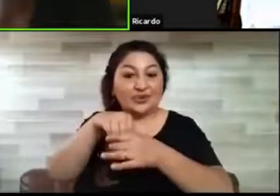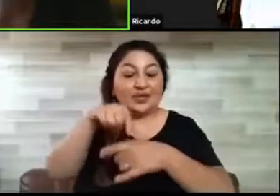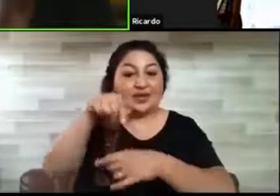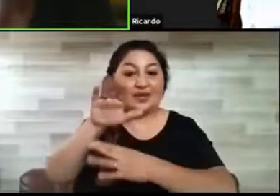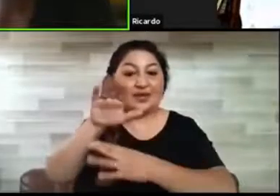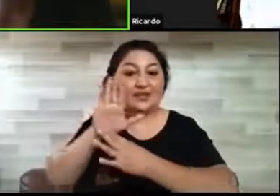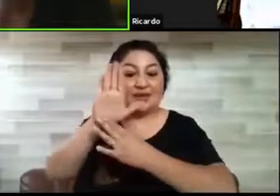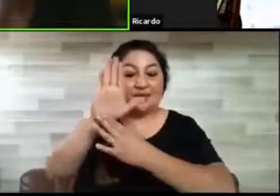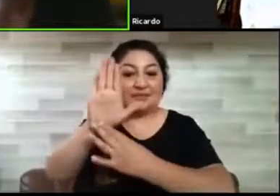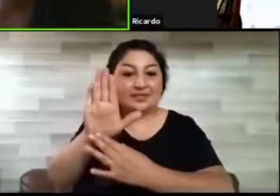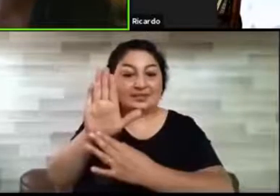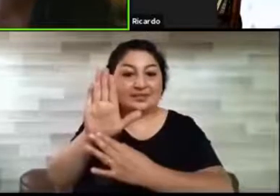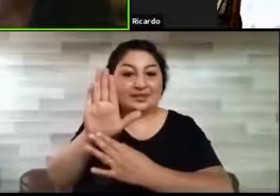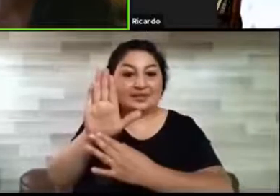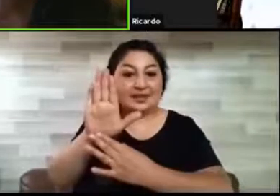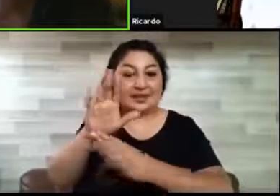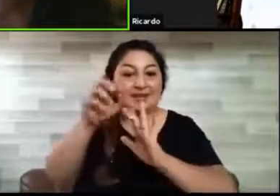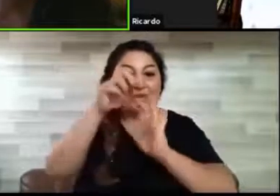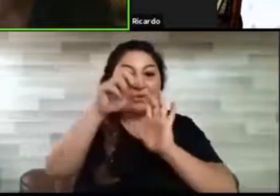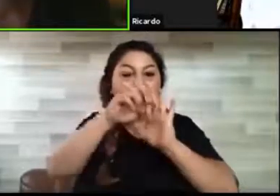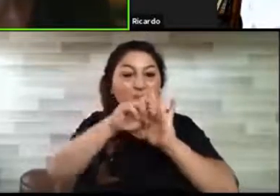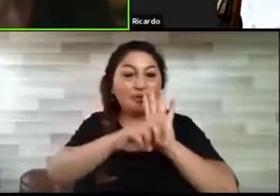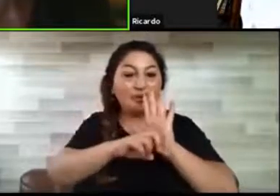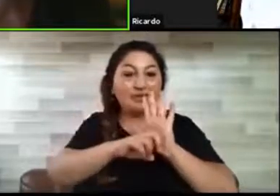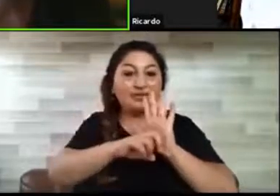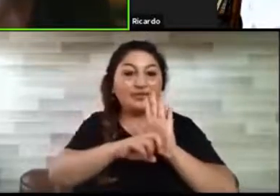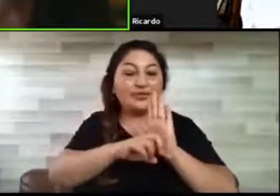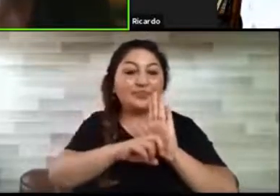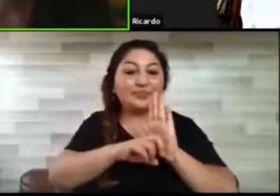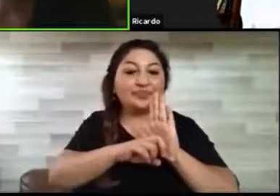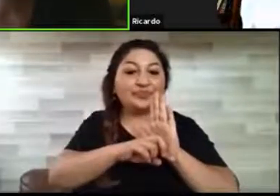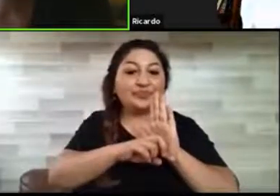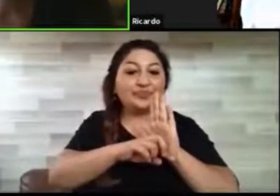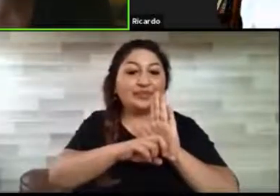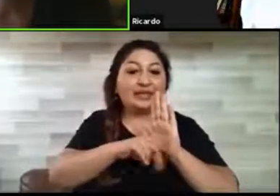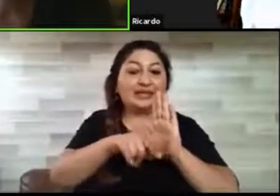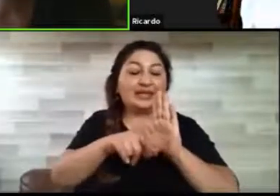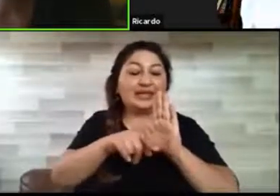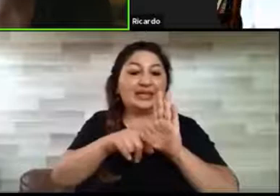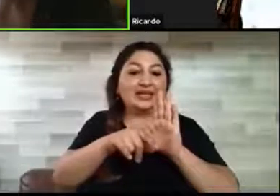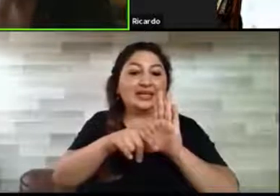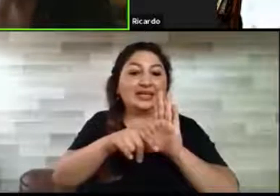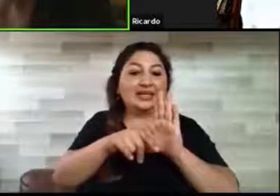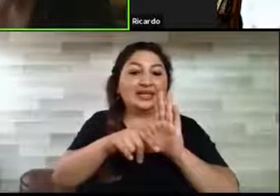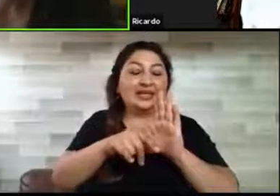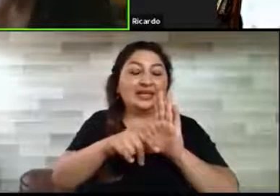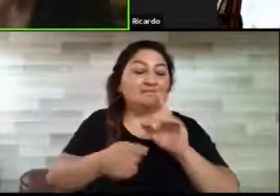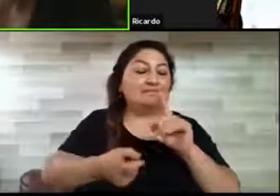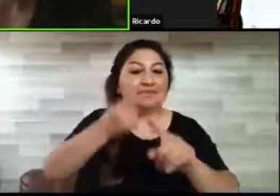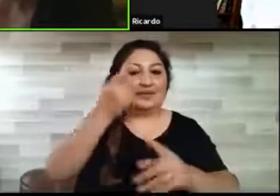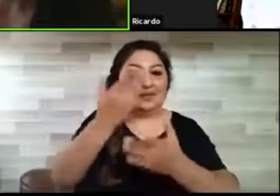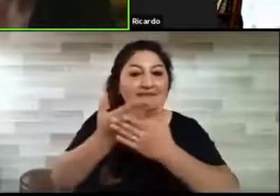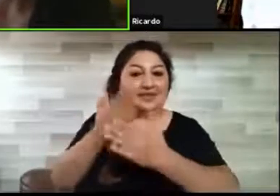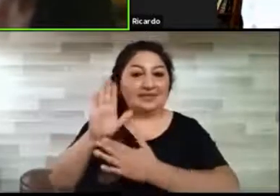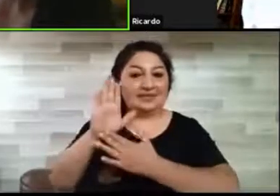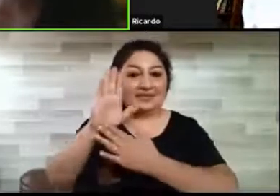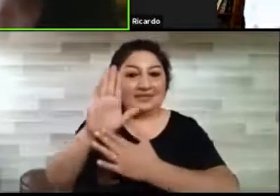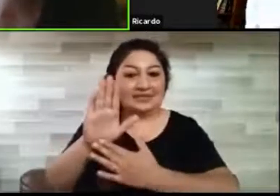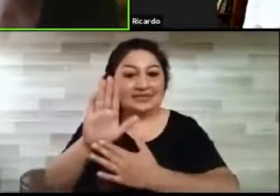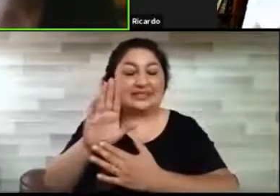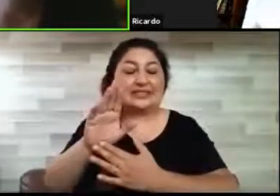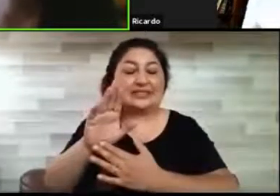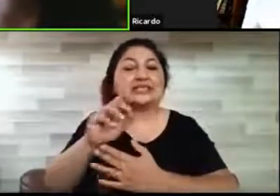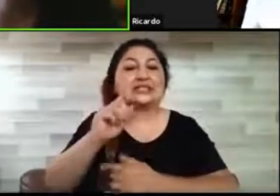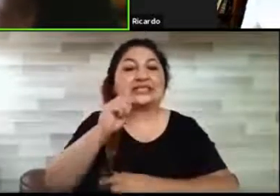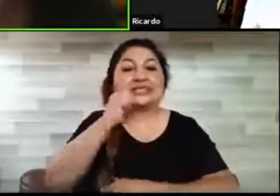un proyecto que tampoco ha visto la luz aún, así que es en exclusiva, que se llama Teléfono Negro. Y